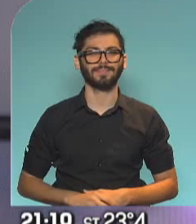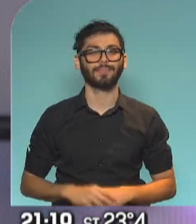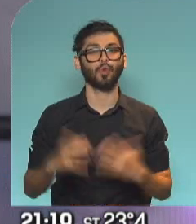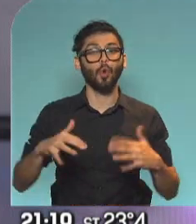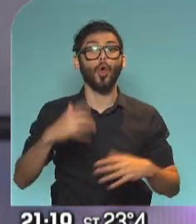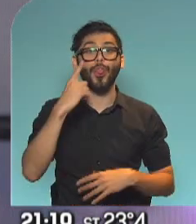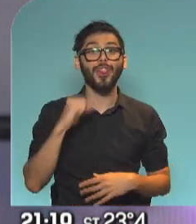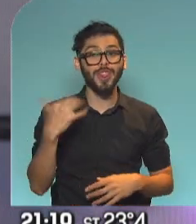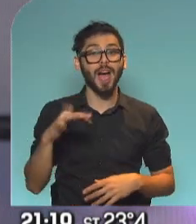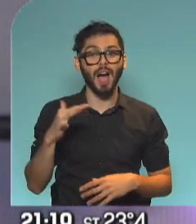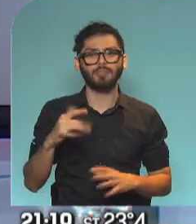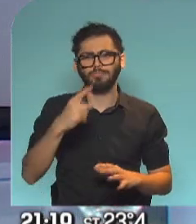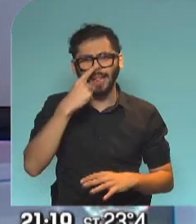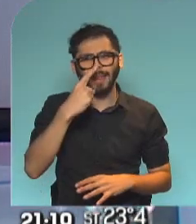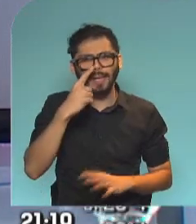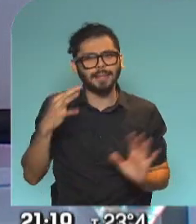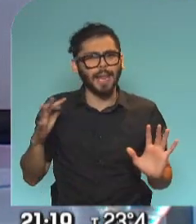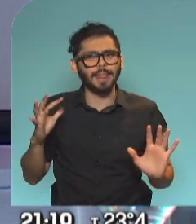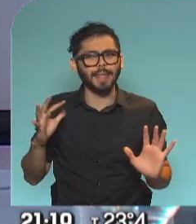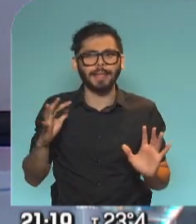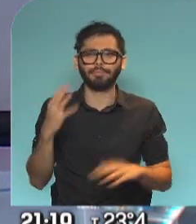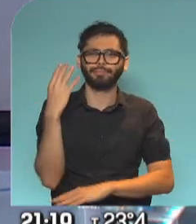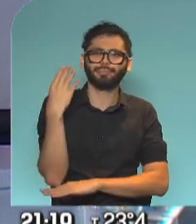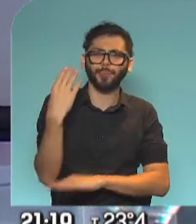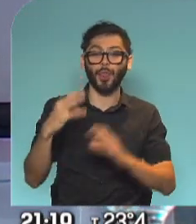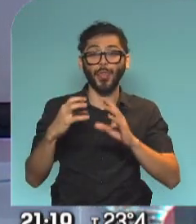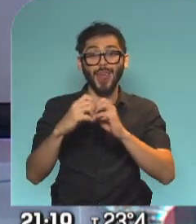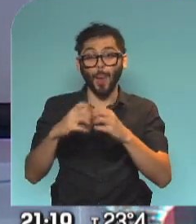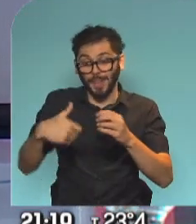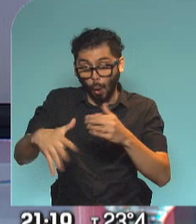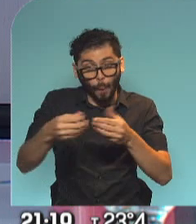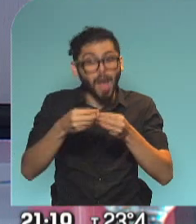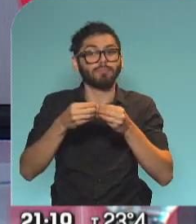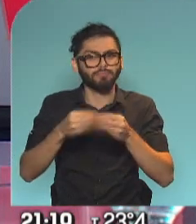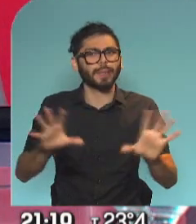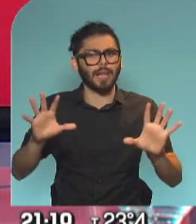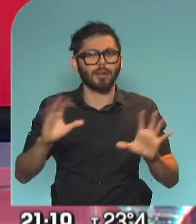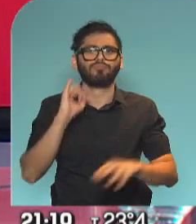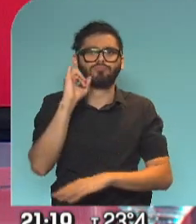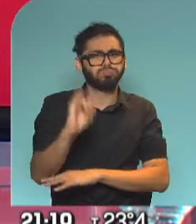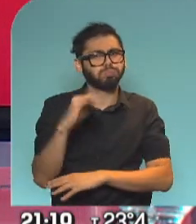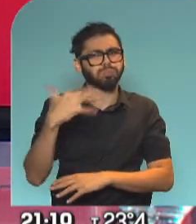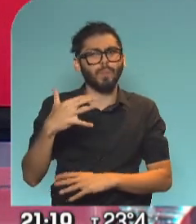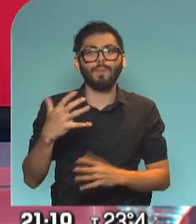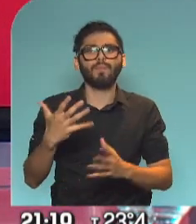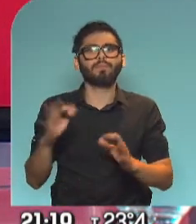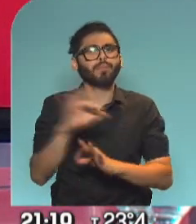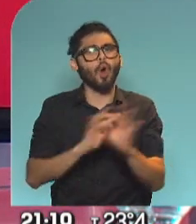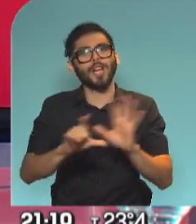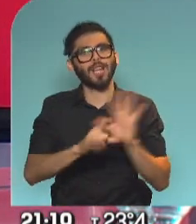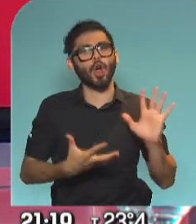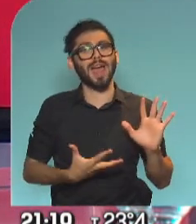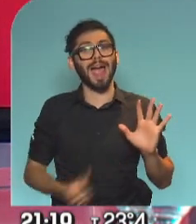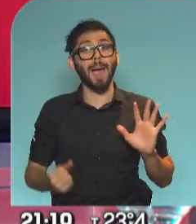Un día interesante de exposiciones en el debate que comienza sobre el proyecto de interrupción voluntaria